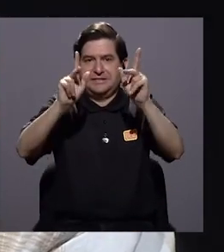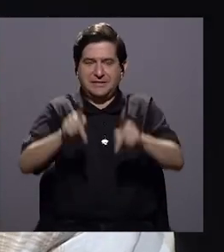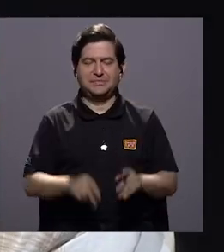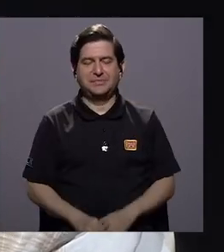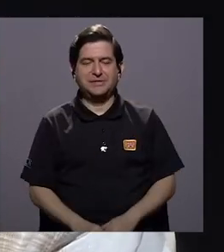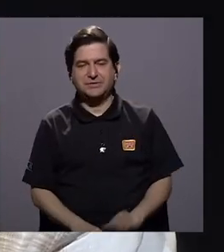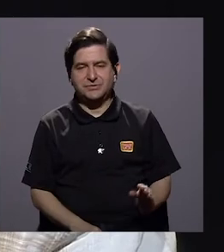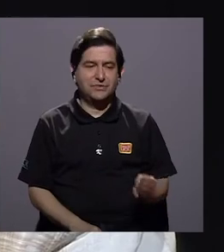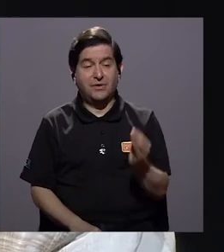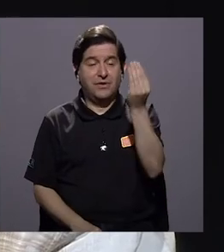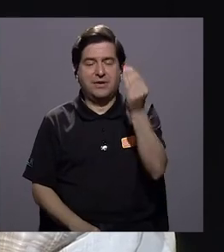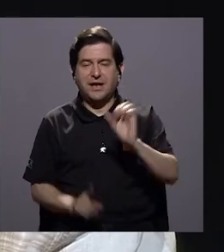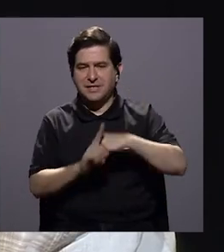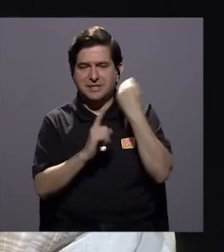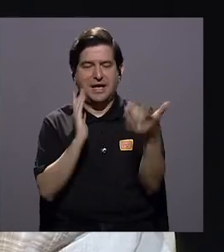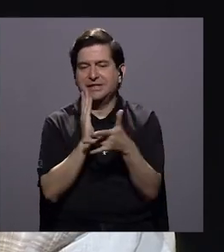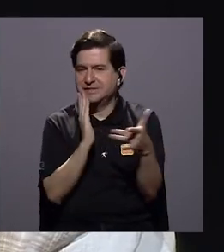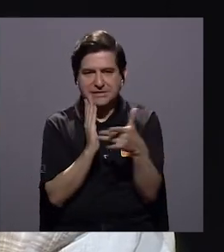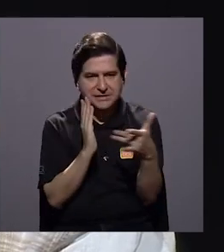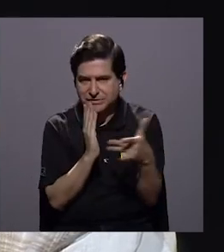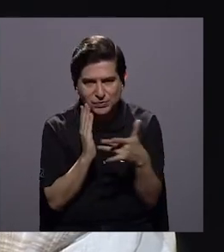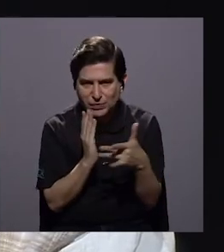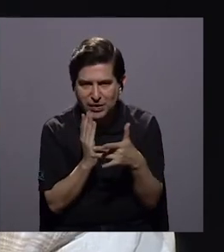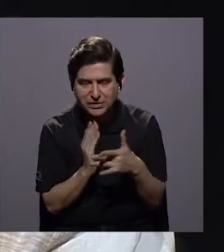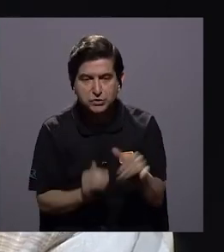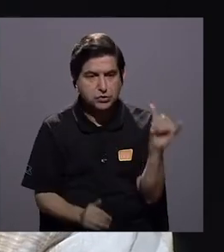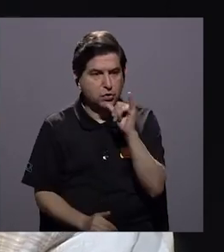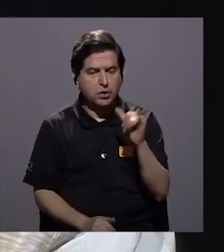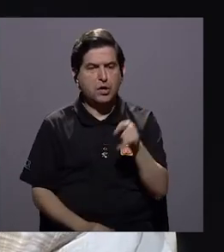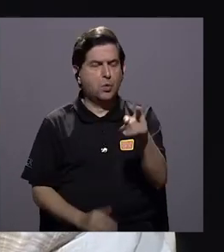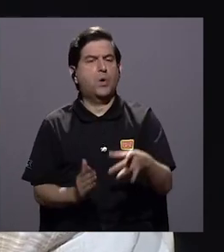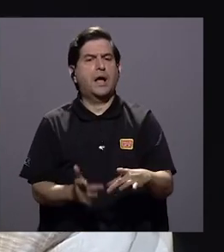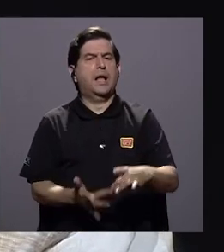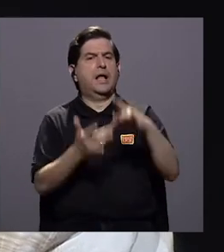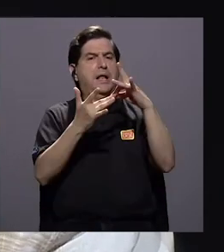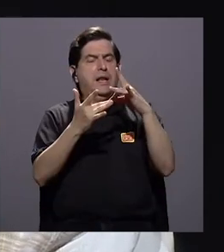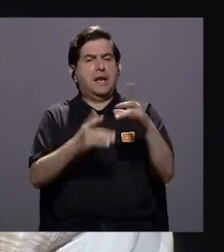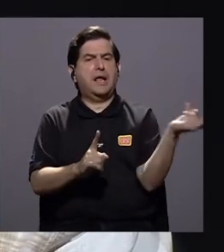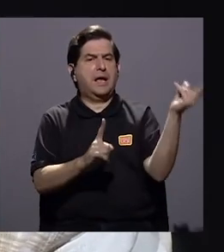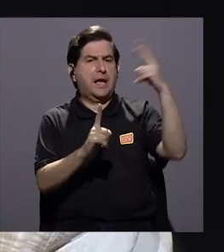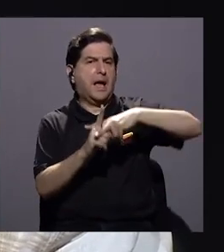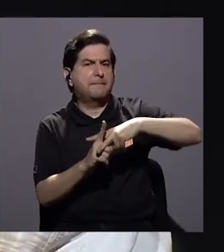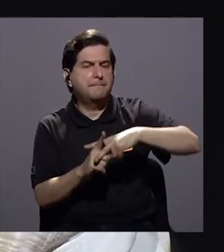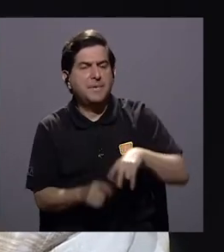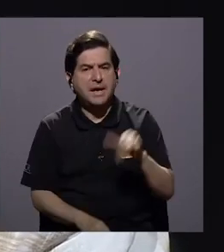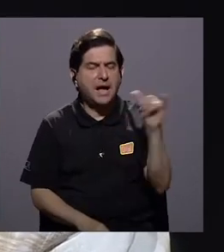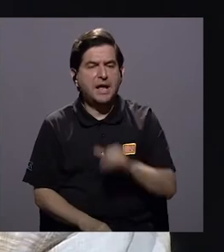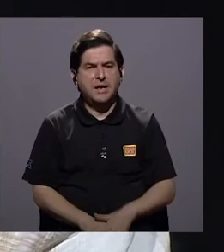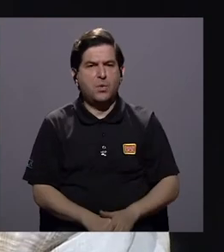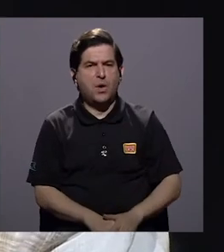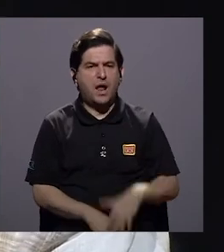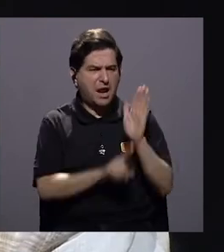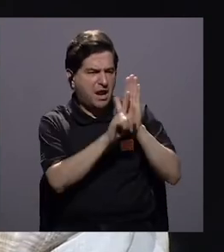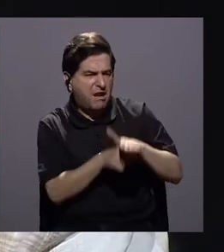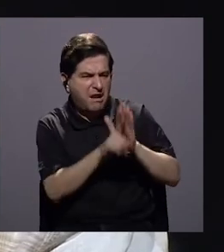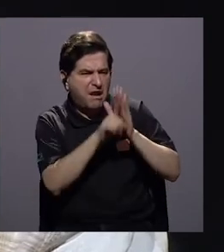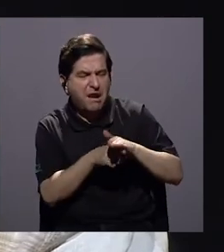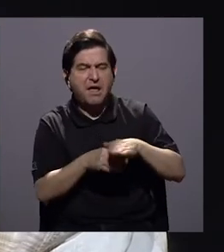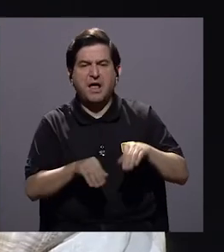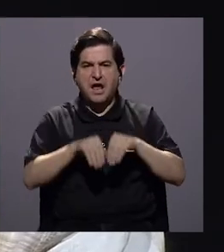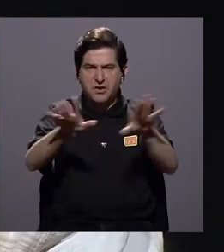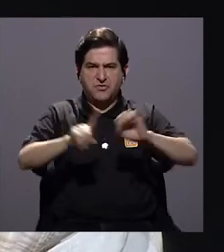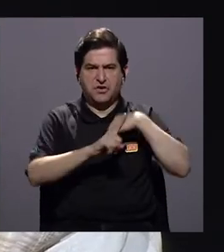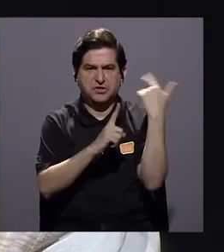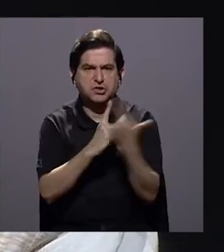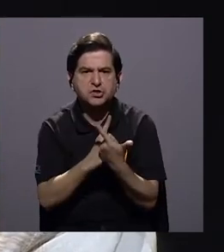las personas menores de edad en asuntos tecnológicos, también se han vuelto expertos en aplicar el mismo bullying dentro de las